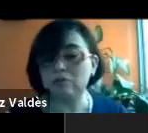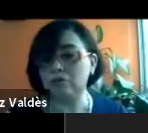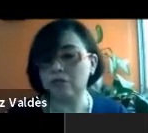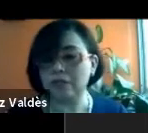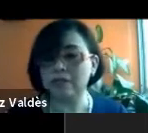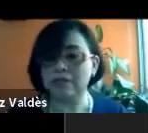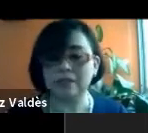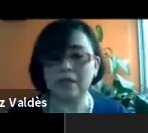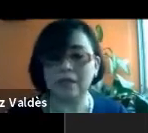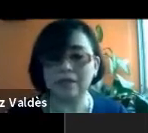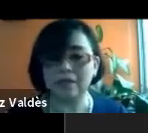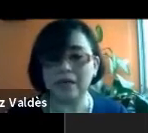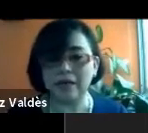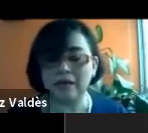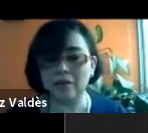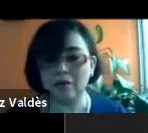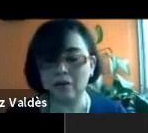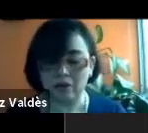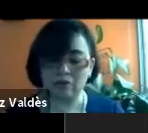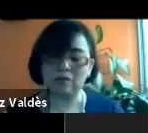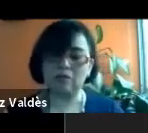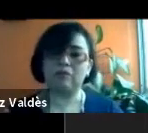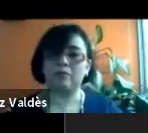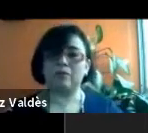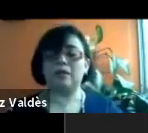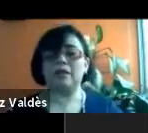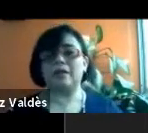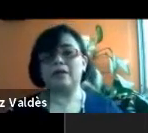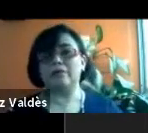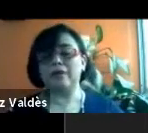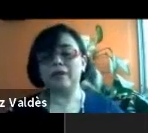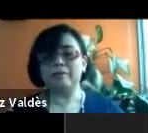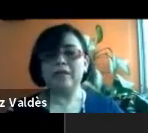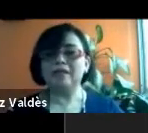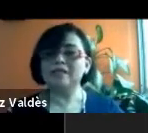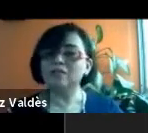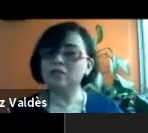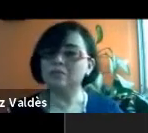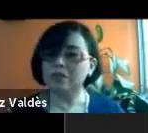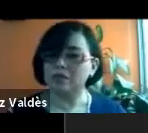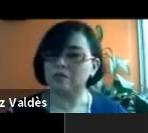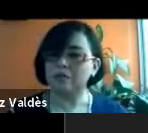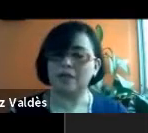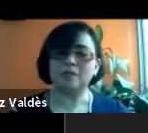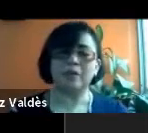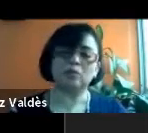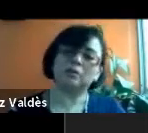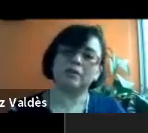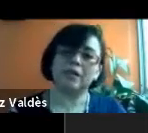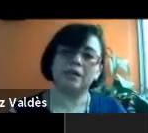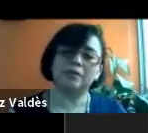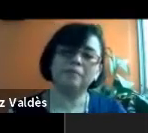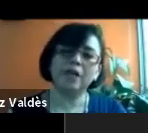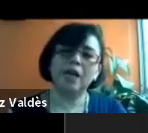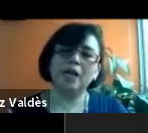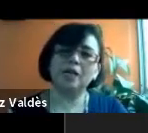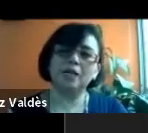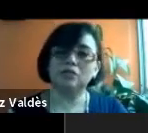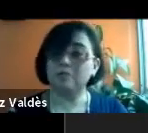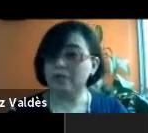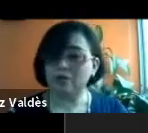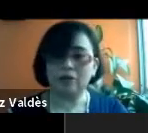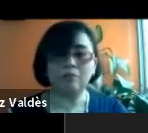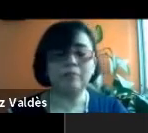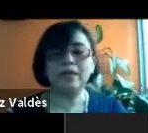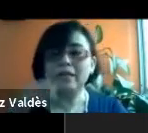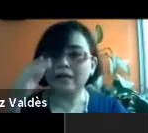abajo con motociclistas que ese día, recuerdo que nos hicieron favor de dar el regalo de, de ser sus invitados especiales para su aniversario. Y